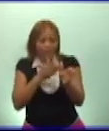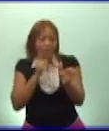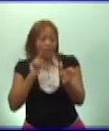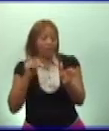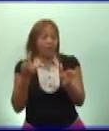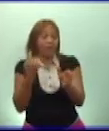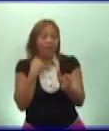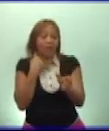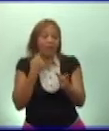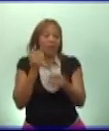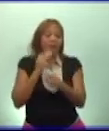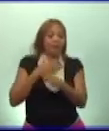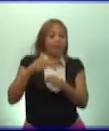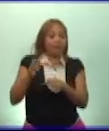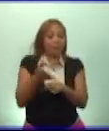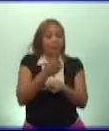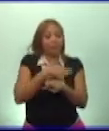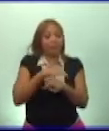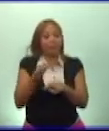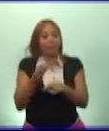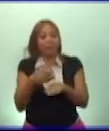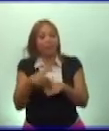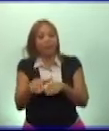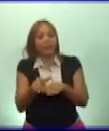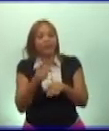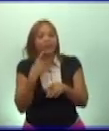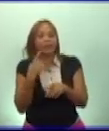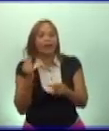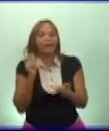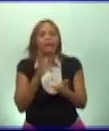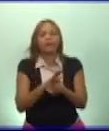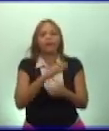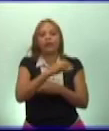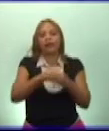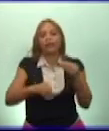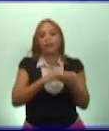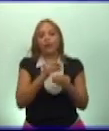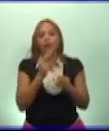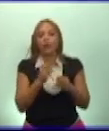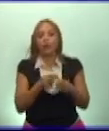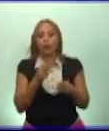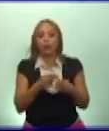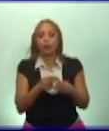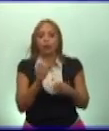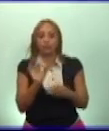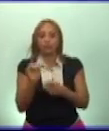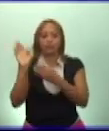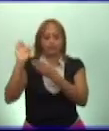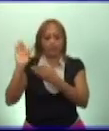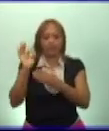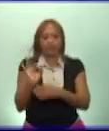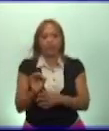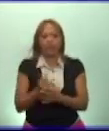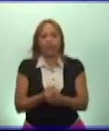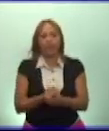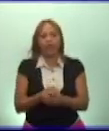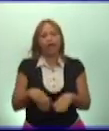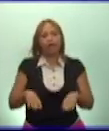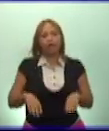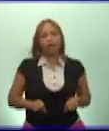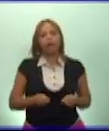tarde, por motivo de seguridad, comenzó a usar el nombre de Blas Roca. Asumió la